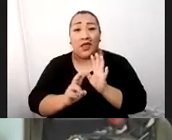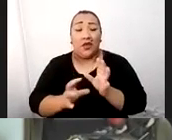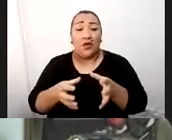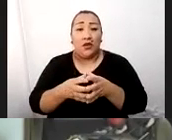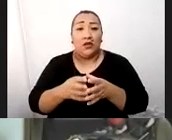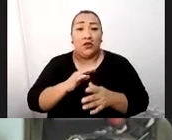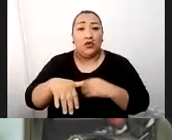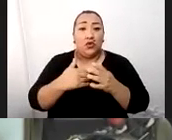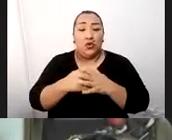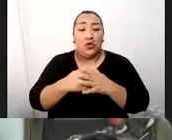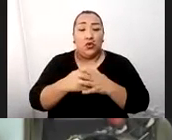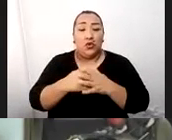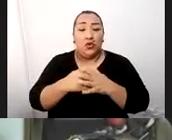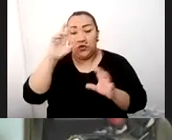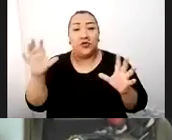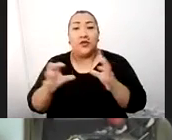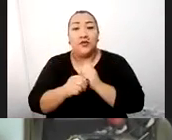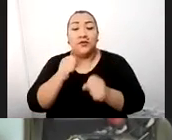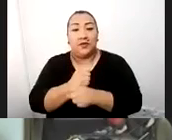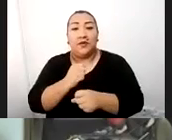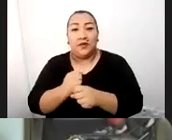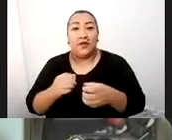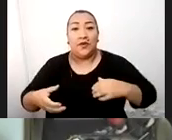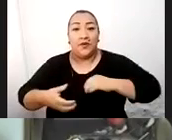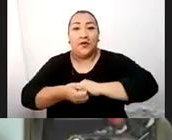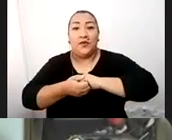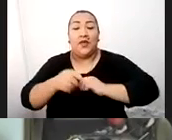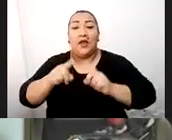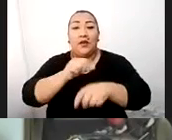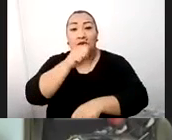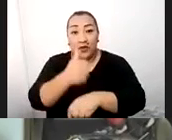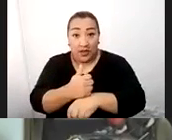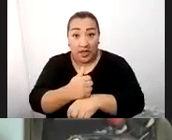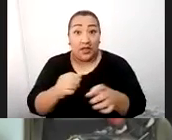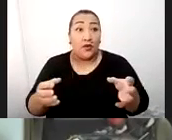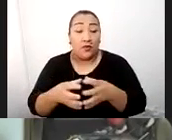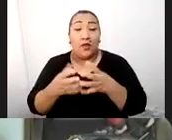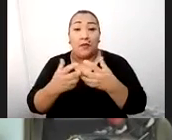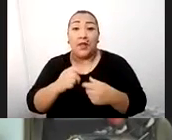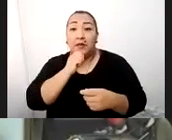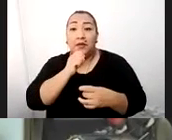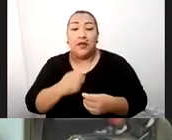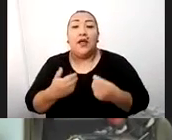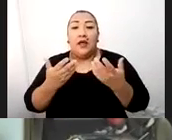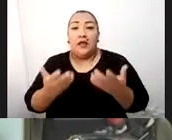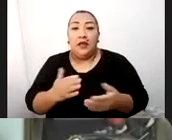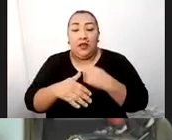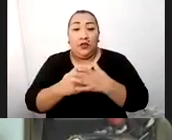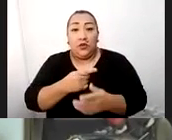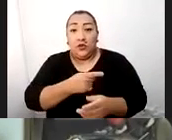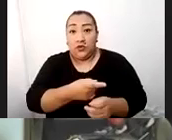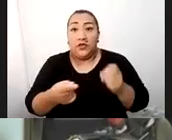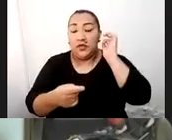reto de la mano con sus autoridades y con su sector privado para ofrecerles a todos ustedes servicios de calidad. Estamos muy